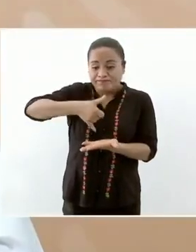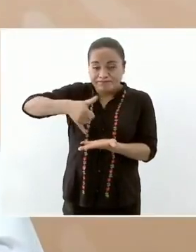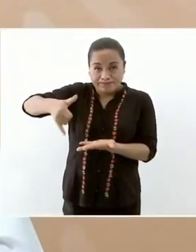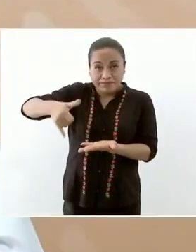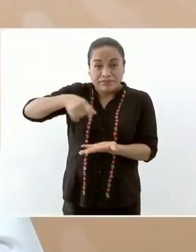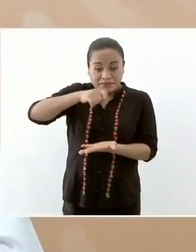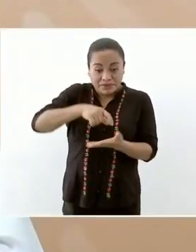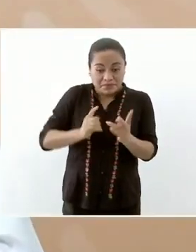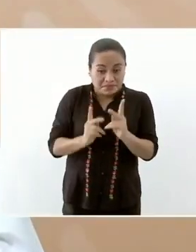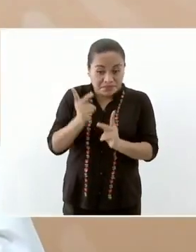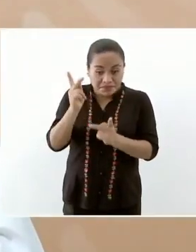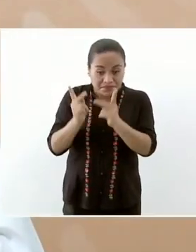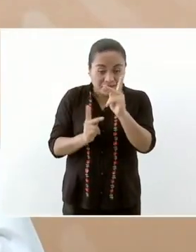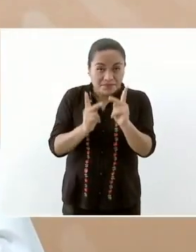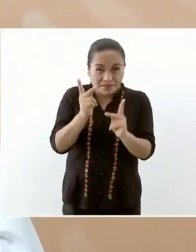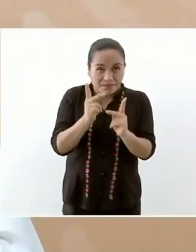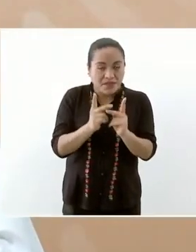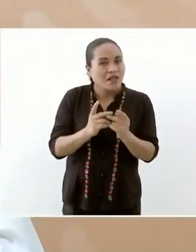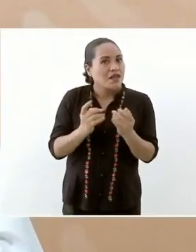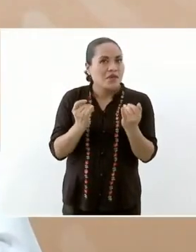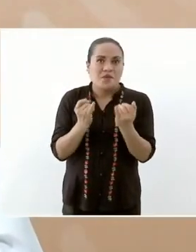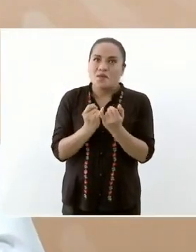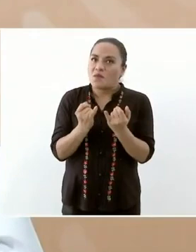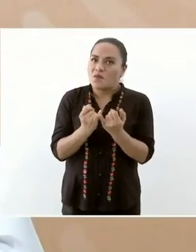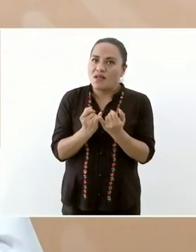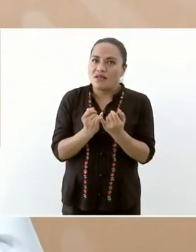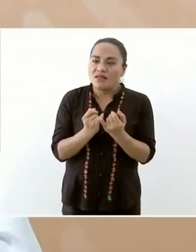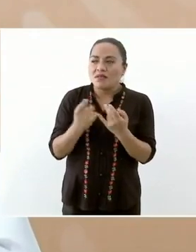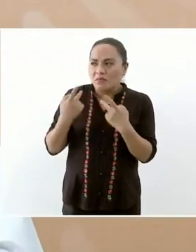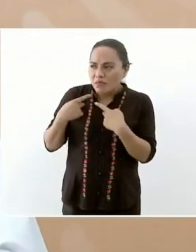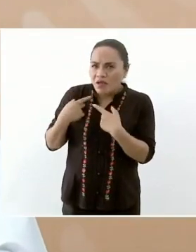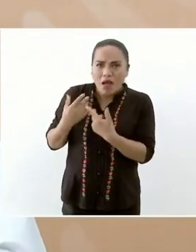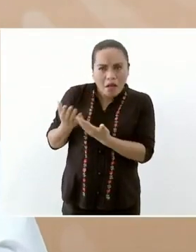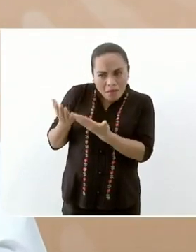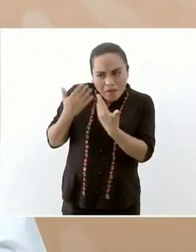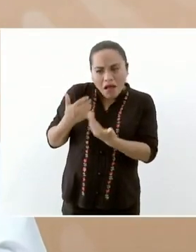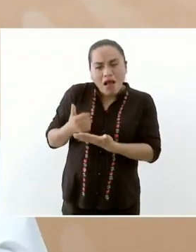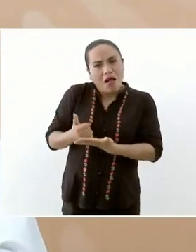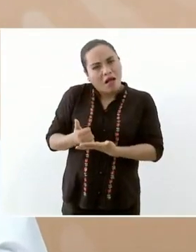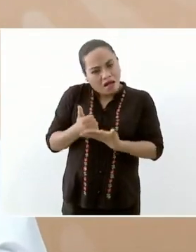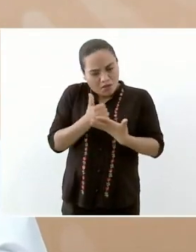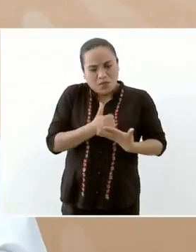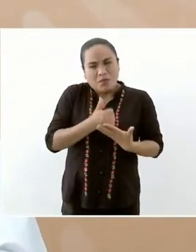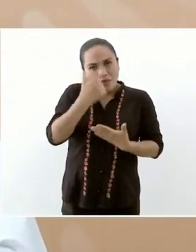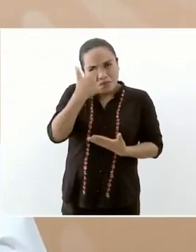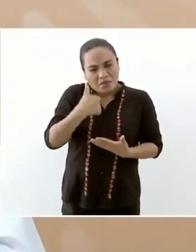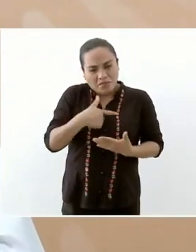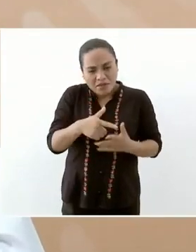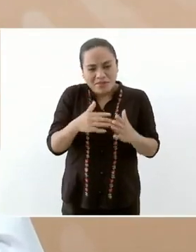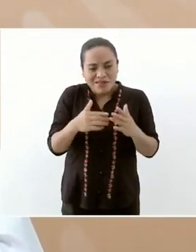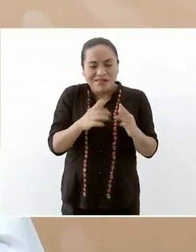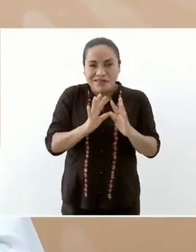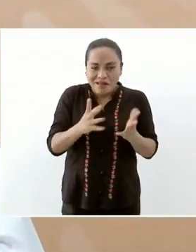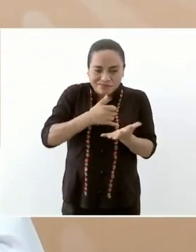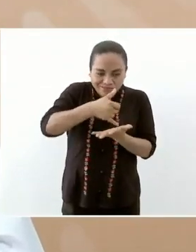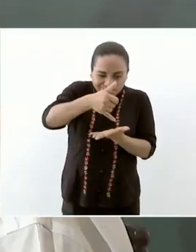cosechar se invitaba a que ayudaran